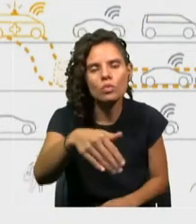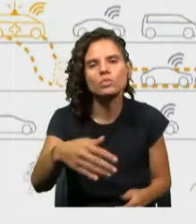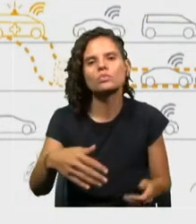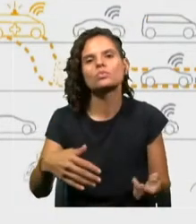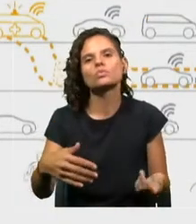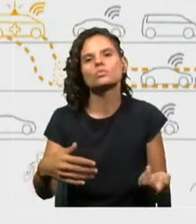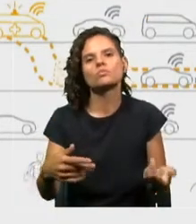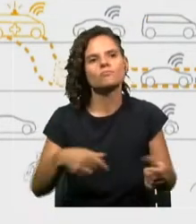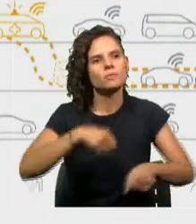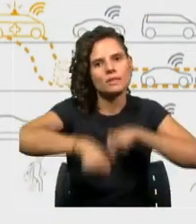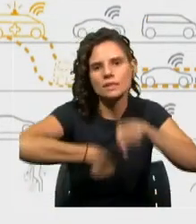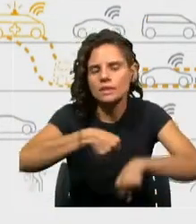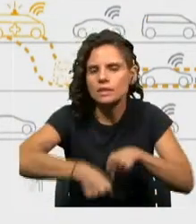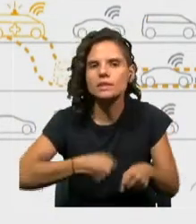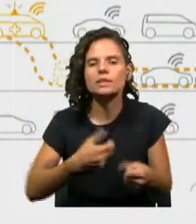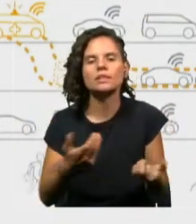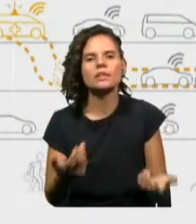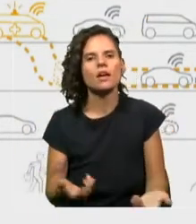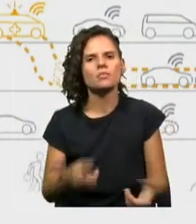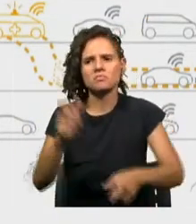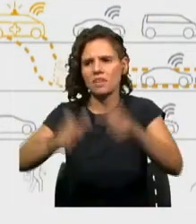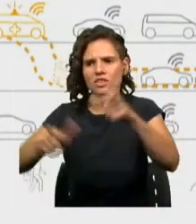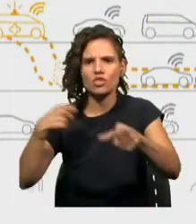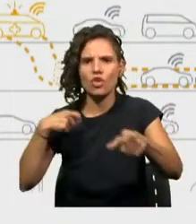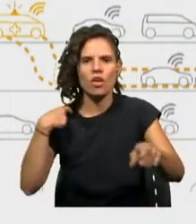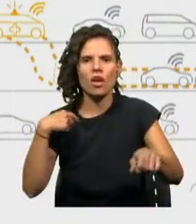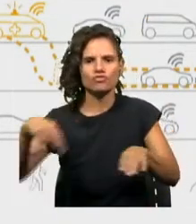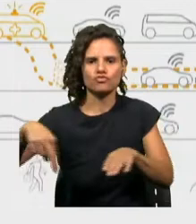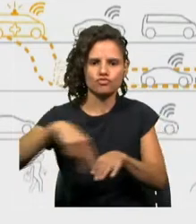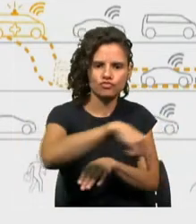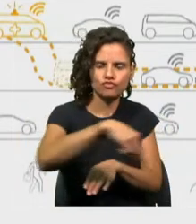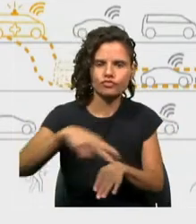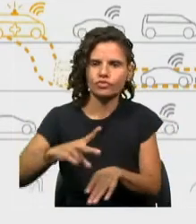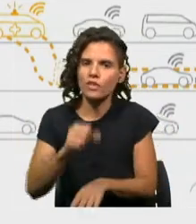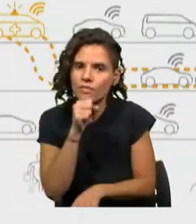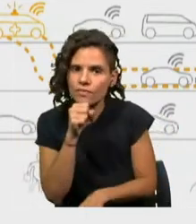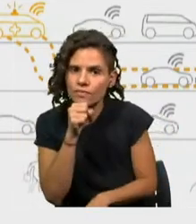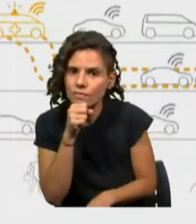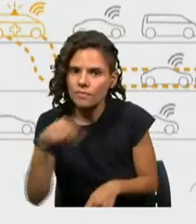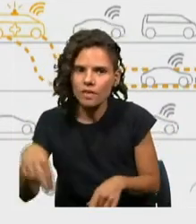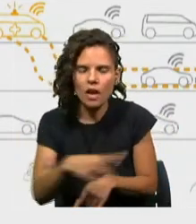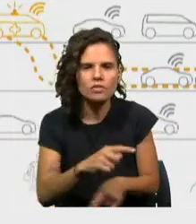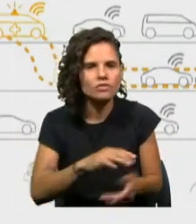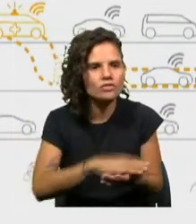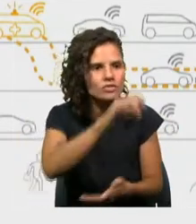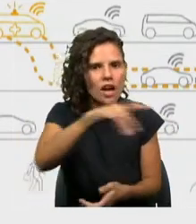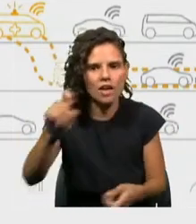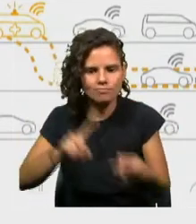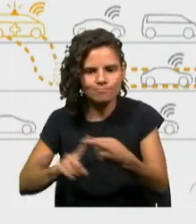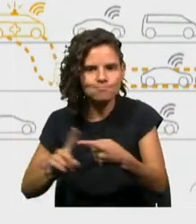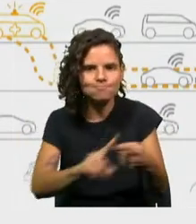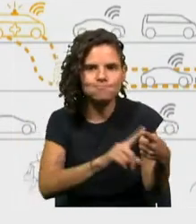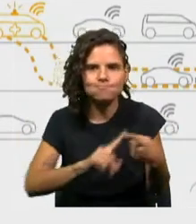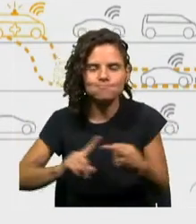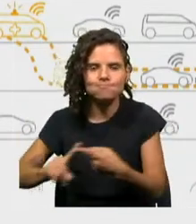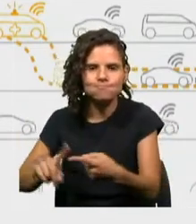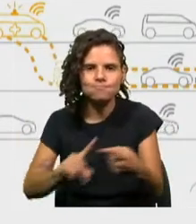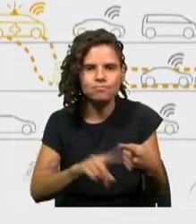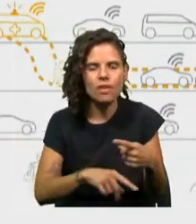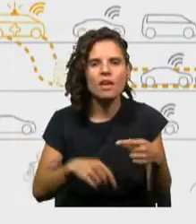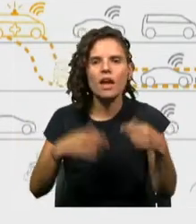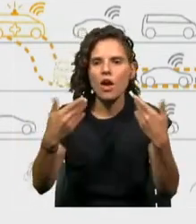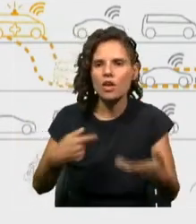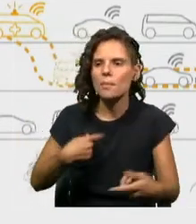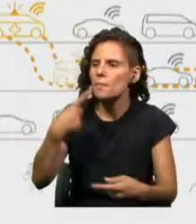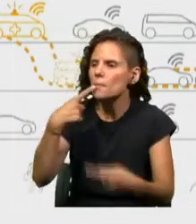ciclistas, gente que va a cruzar la calle de tercera edad, están interconectados y están siendo censados para identificar